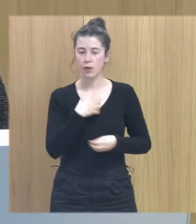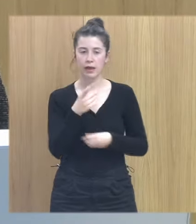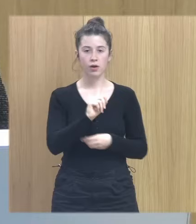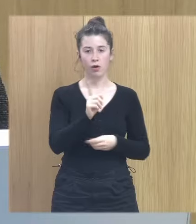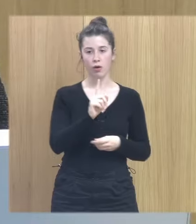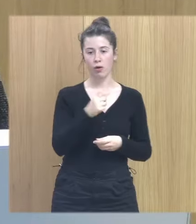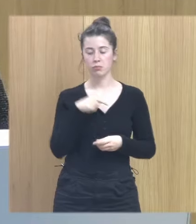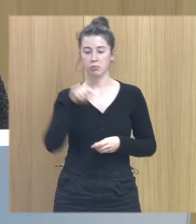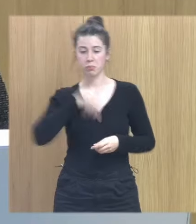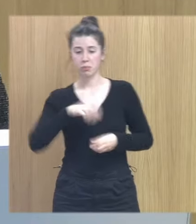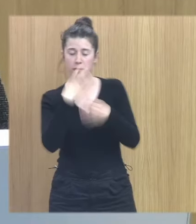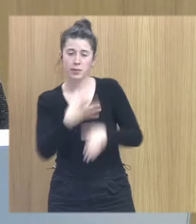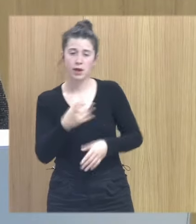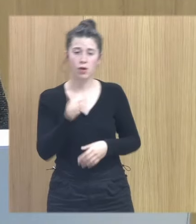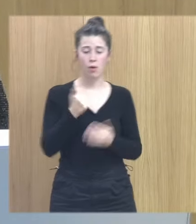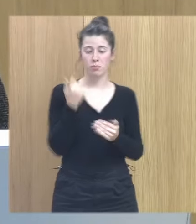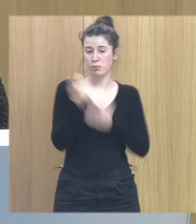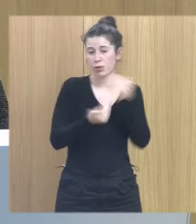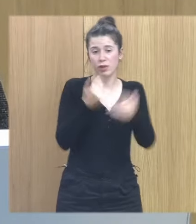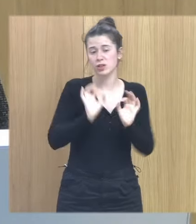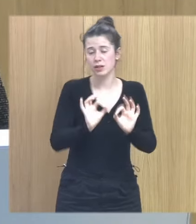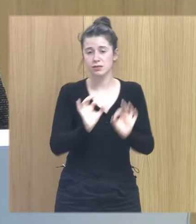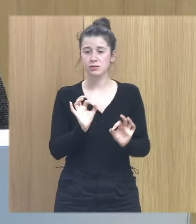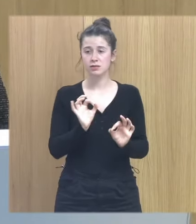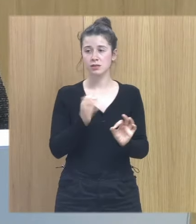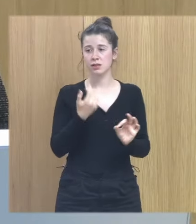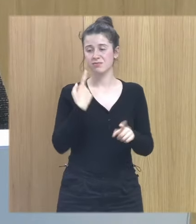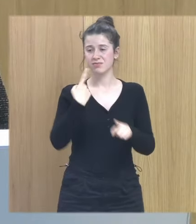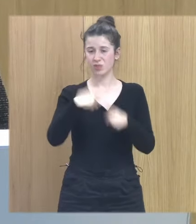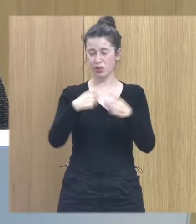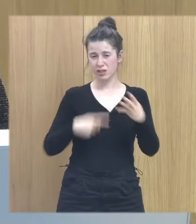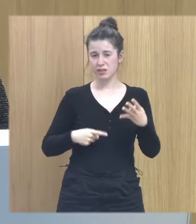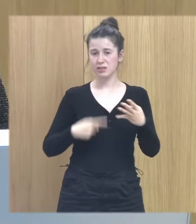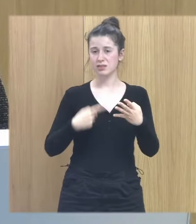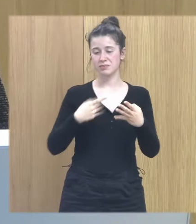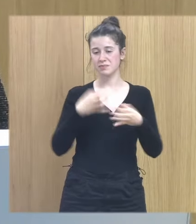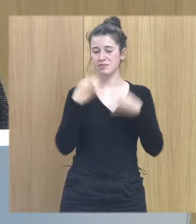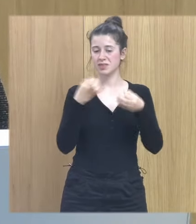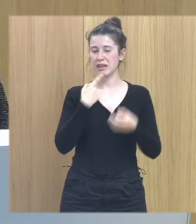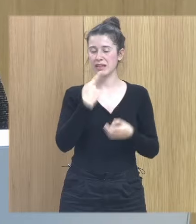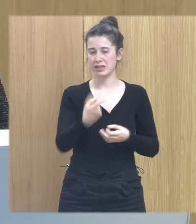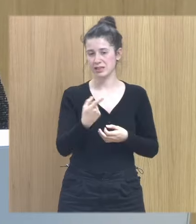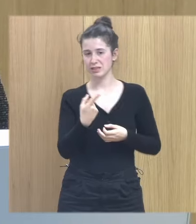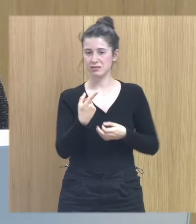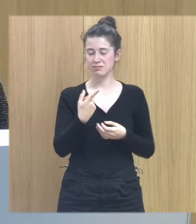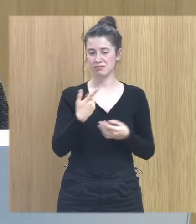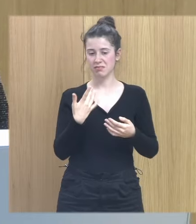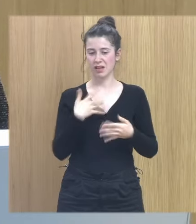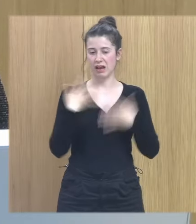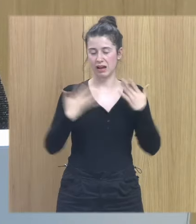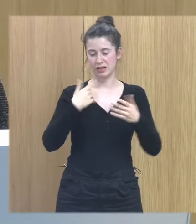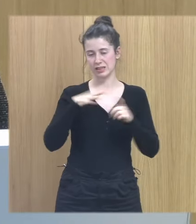bien hacerlo, ni es que esto es parte del proceso, ni nada por el estilo que se dice de forma demasiado alegre en los casos de